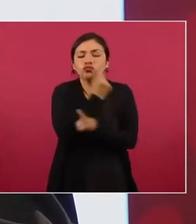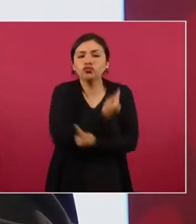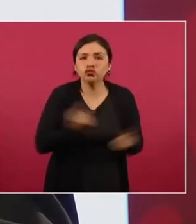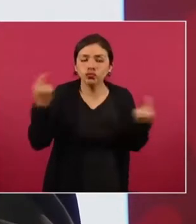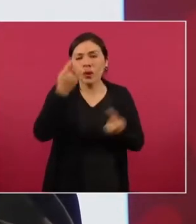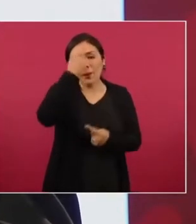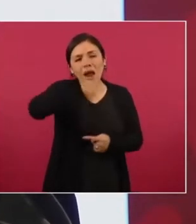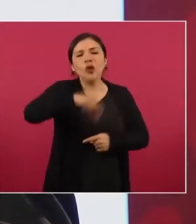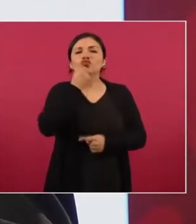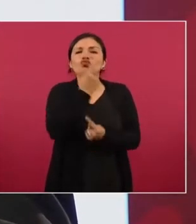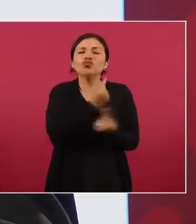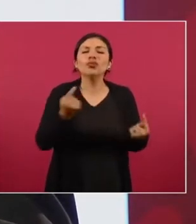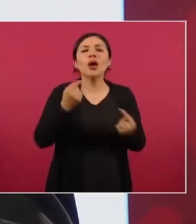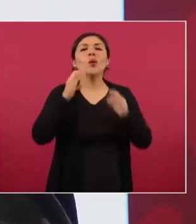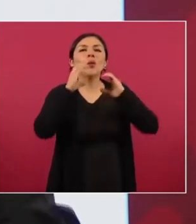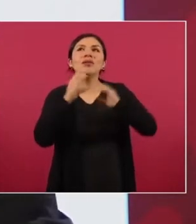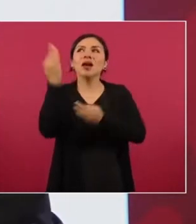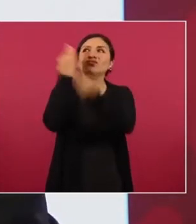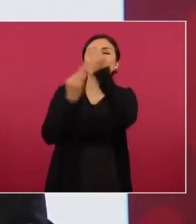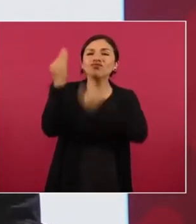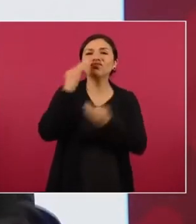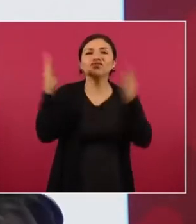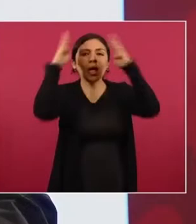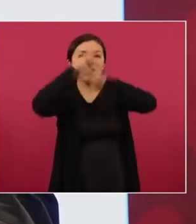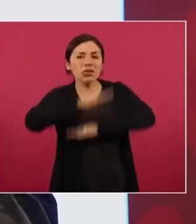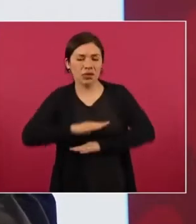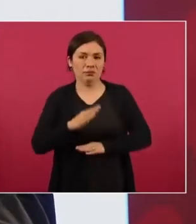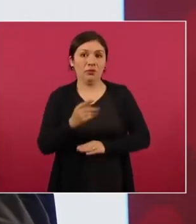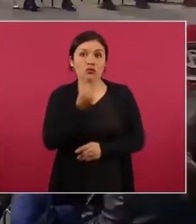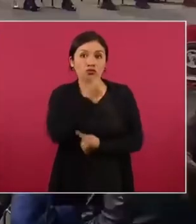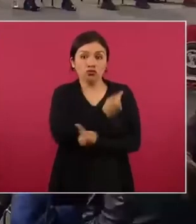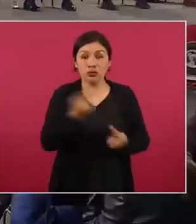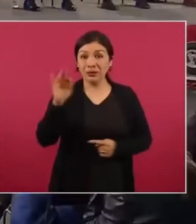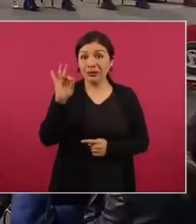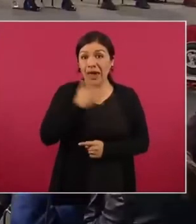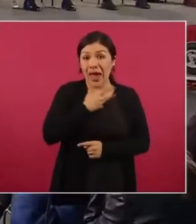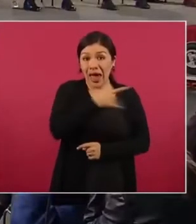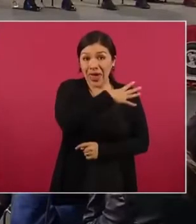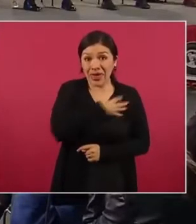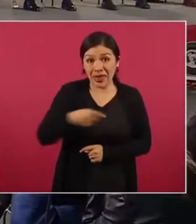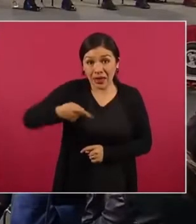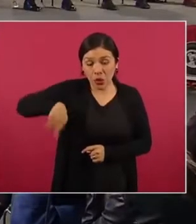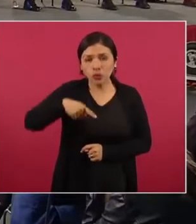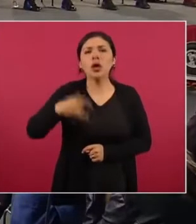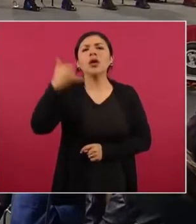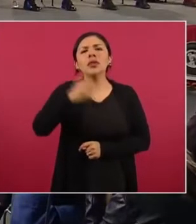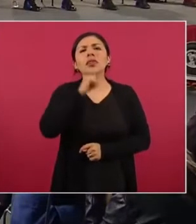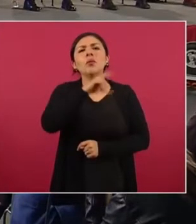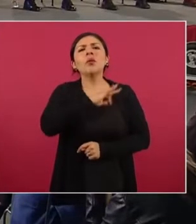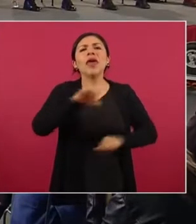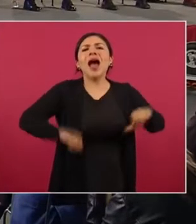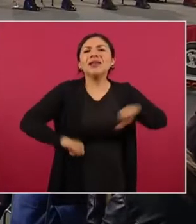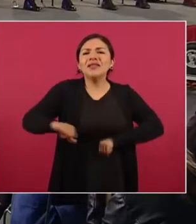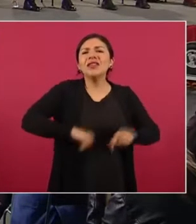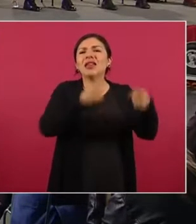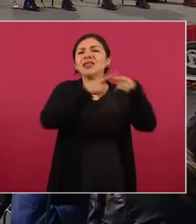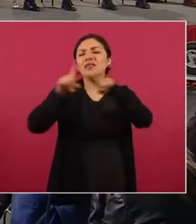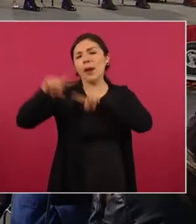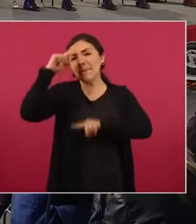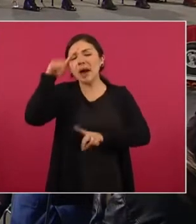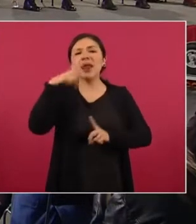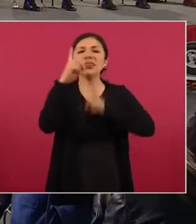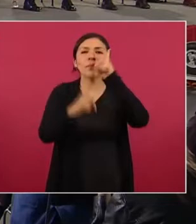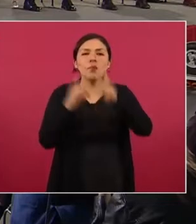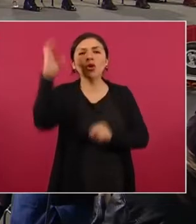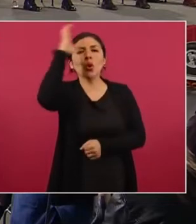actividades de esparcimiento, en el caso de los niños, de tener hijos y para tener acceso a actividades de esparcimiento deportivas y